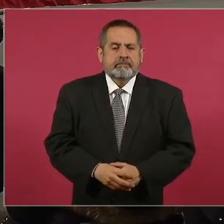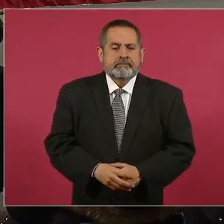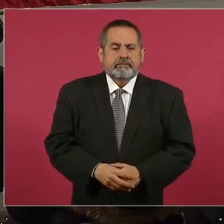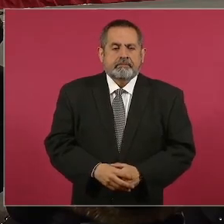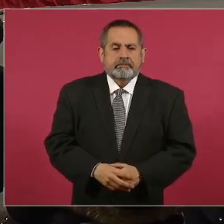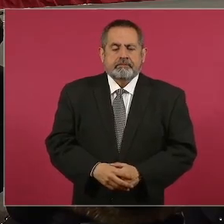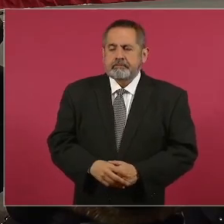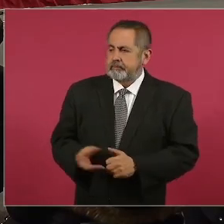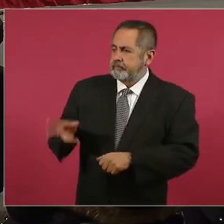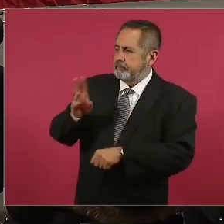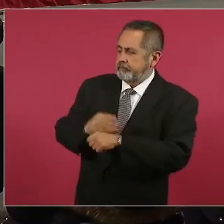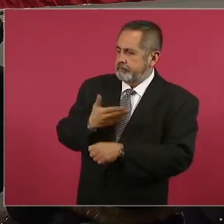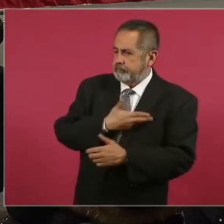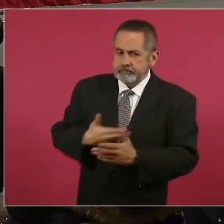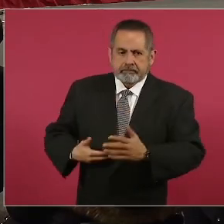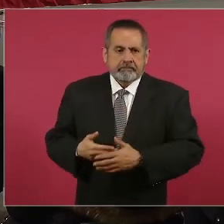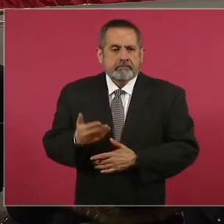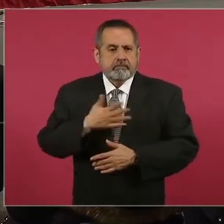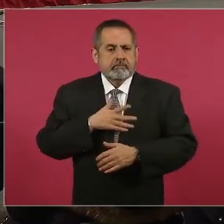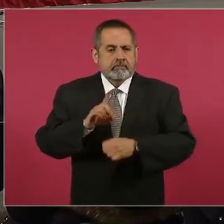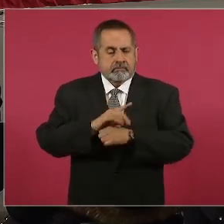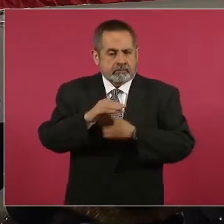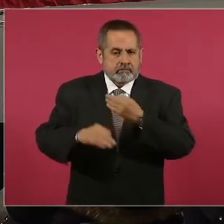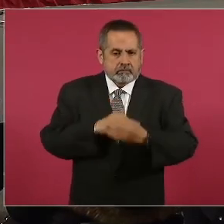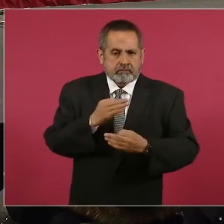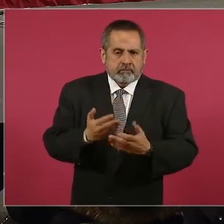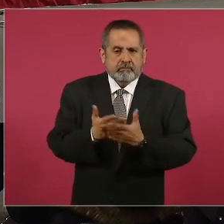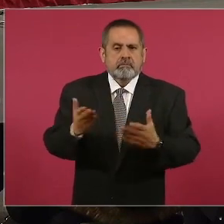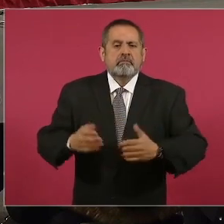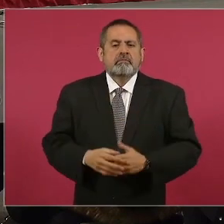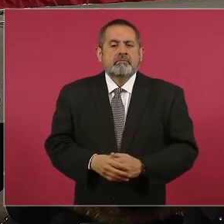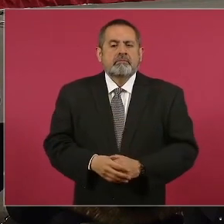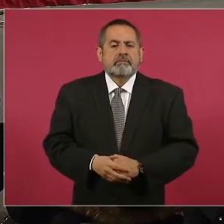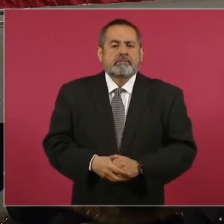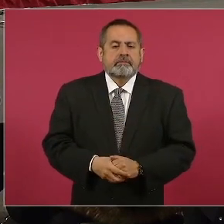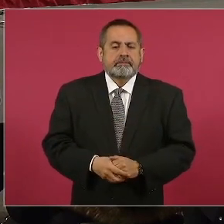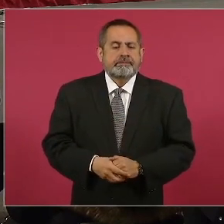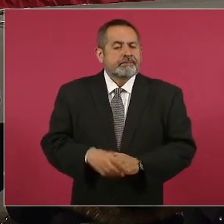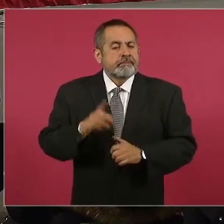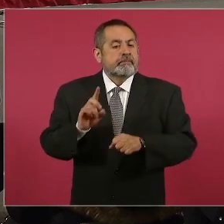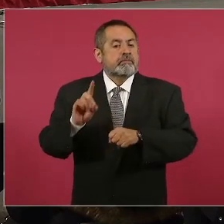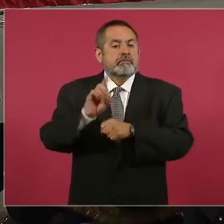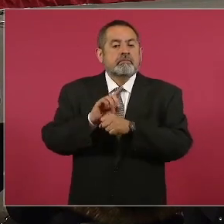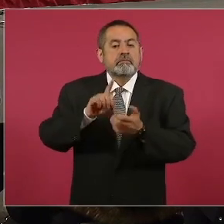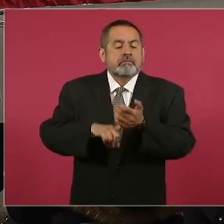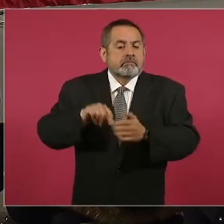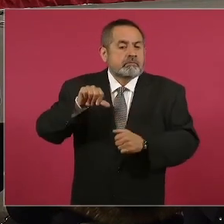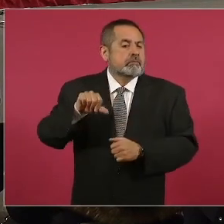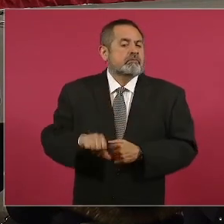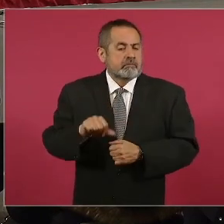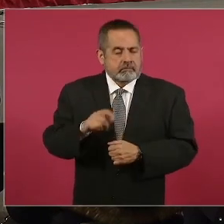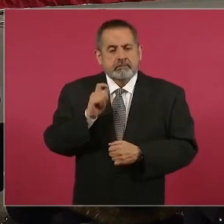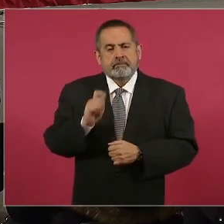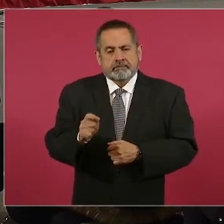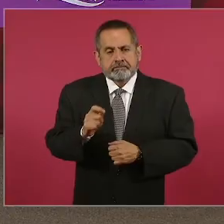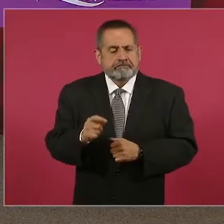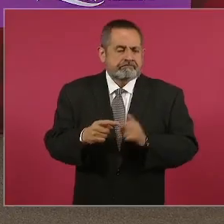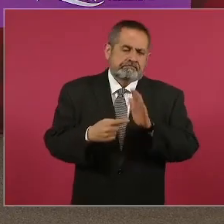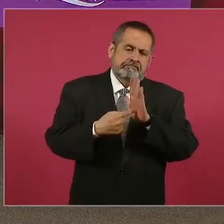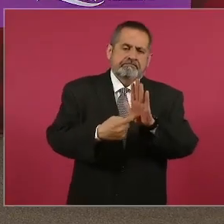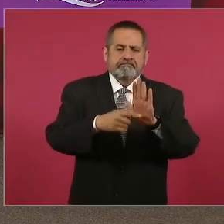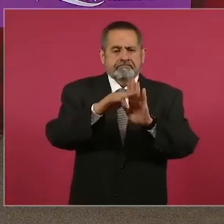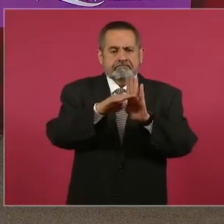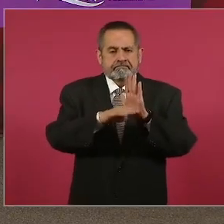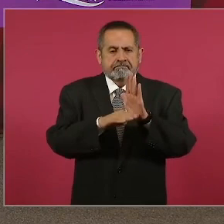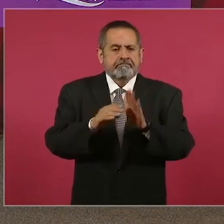Con su permiso, señor presidente. Buenos días a todas y a todos. El día de hoy nos corresponde presentar el